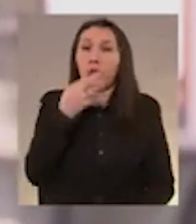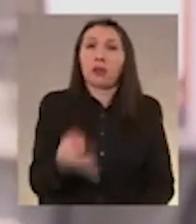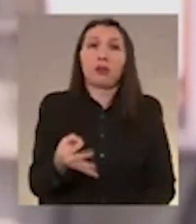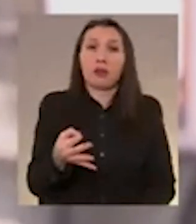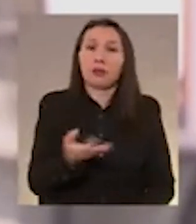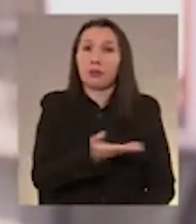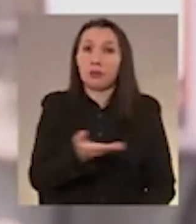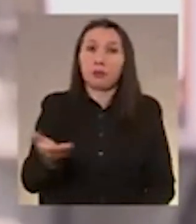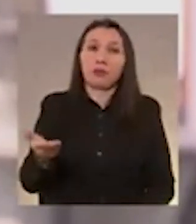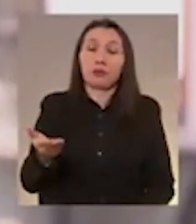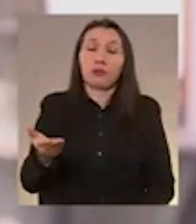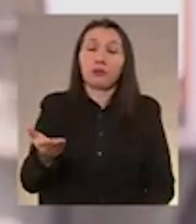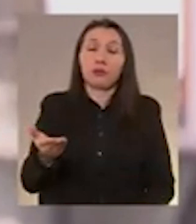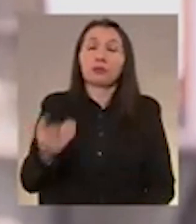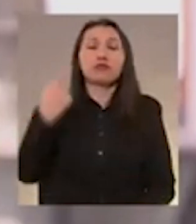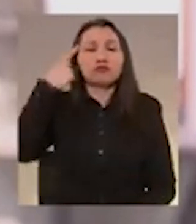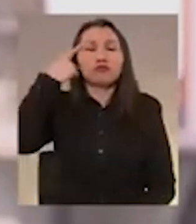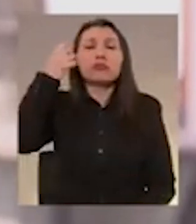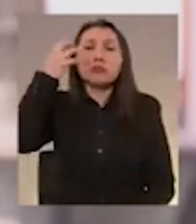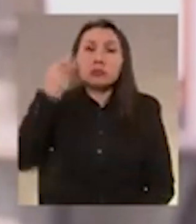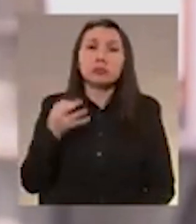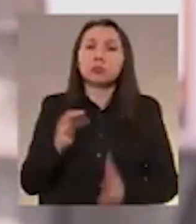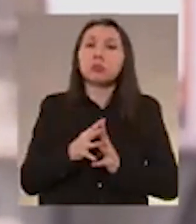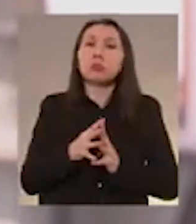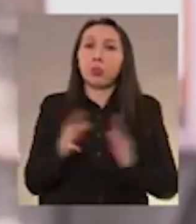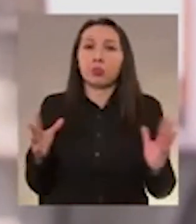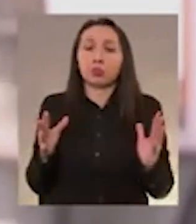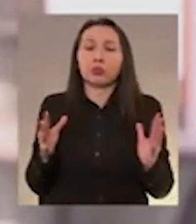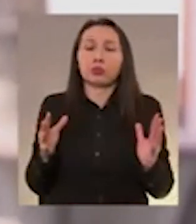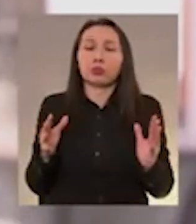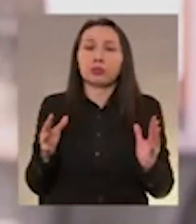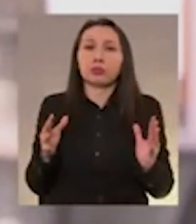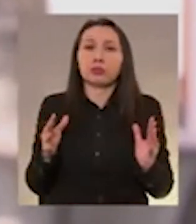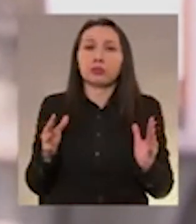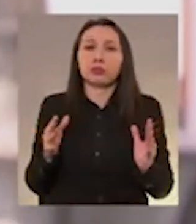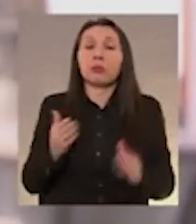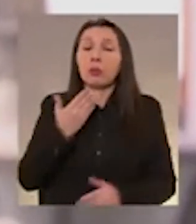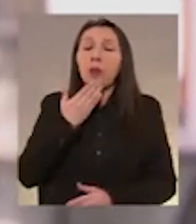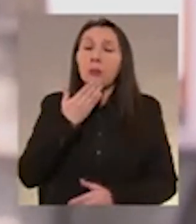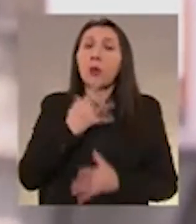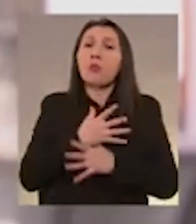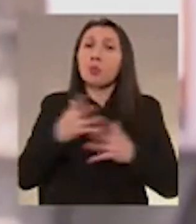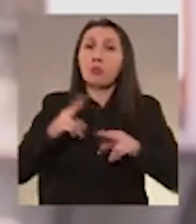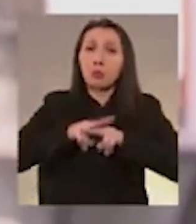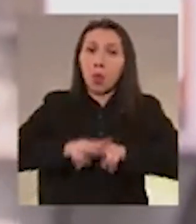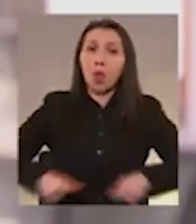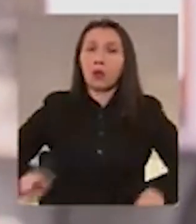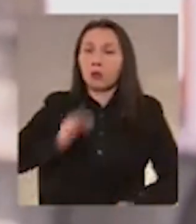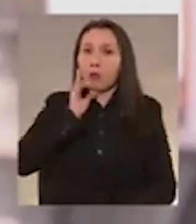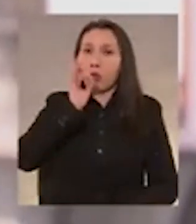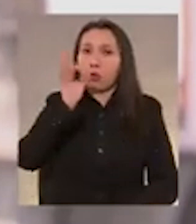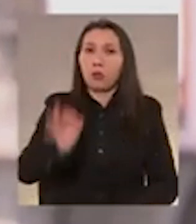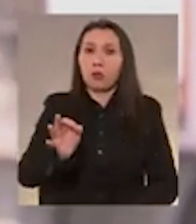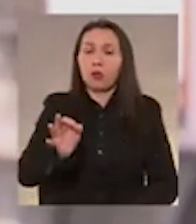con mucha convicción y también con mucha tranquilidad